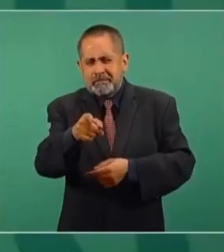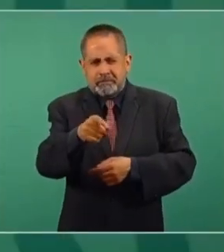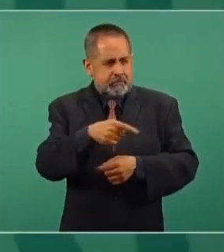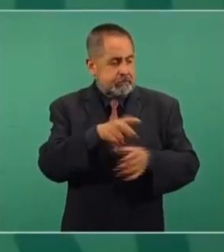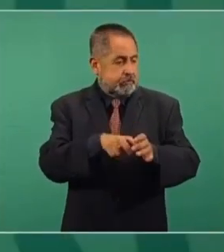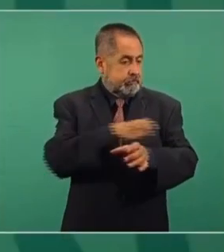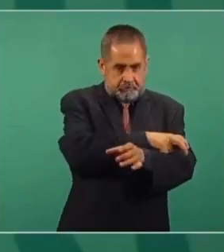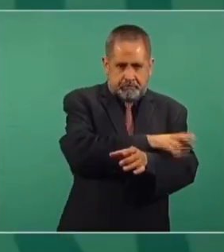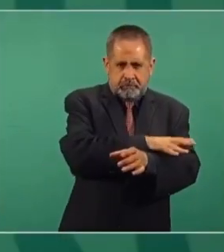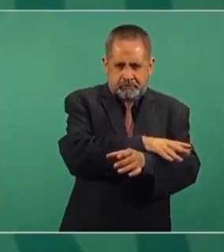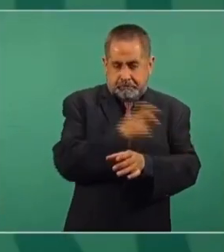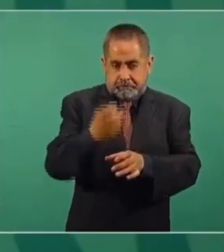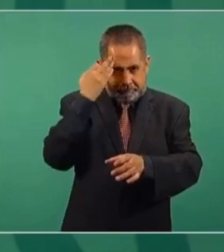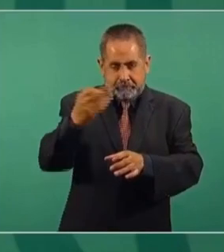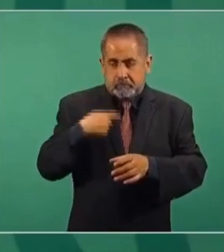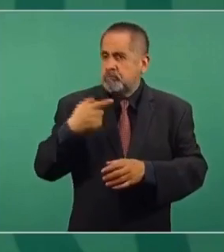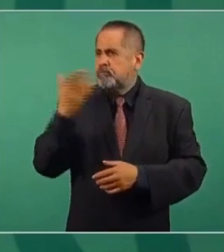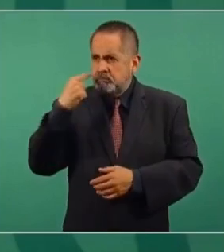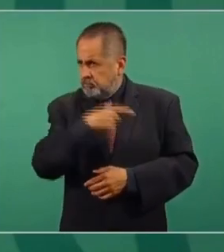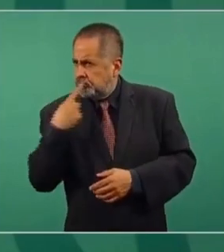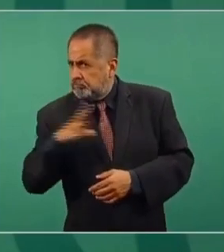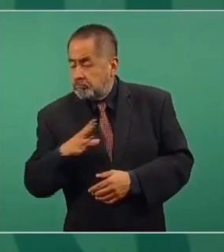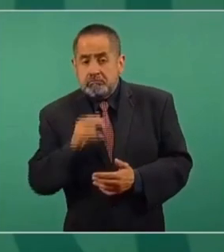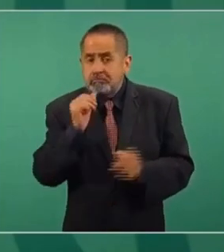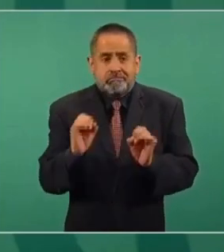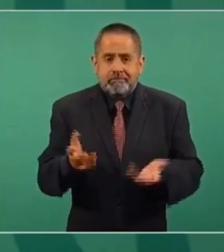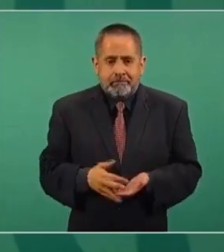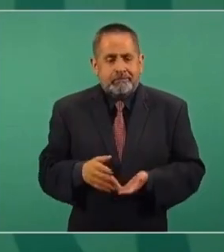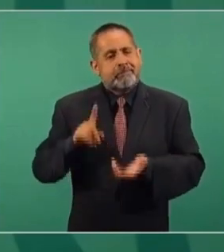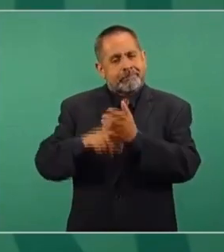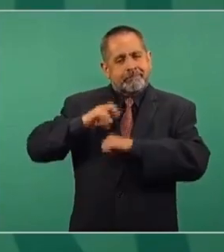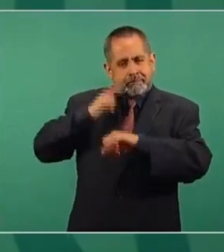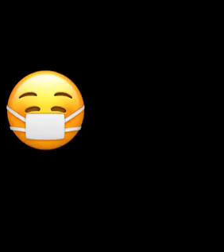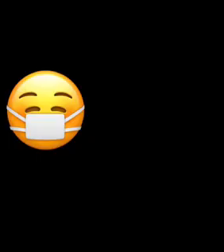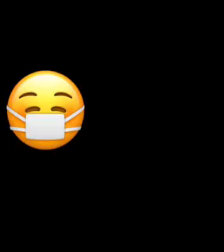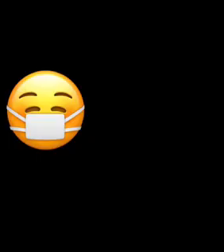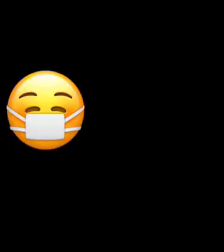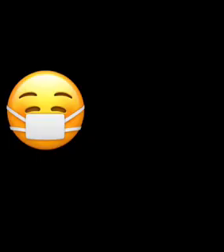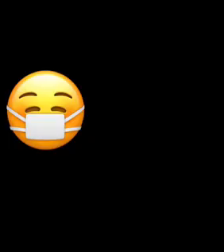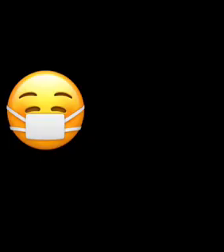sindicato? Pero eso lo tiene que ver la Fiscalía.